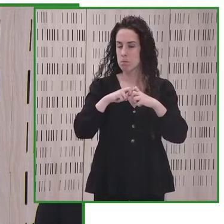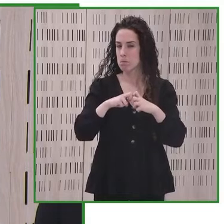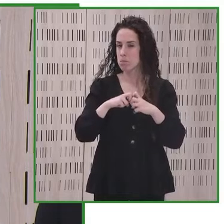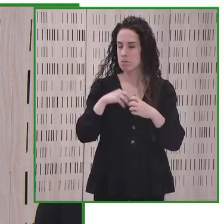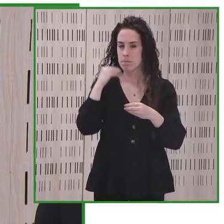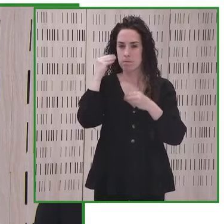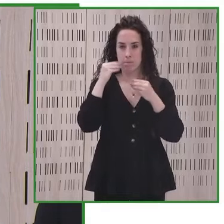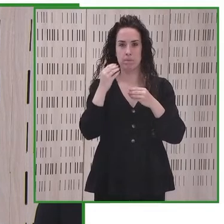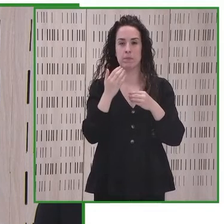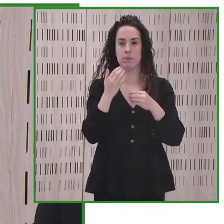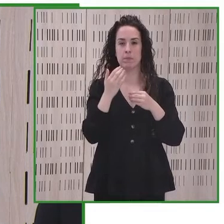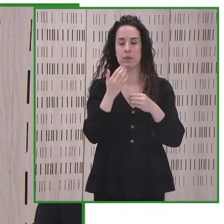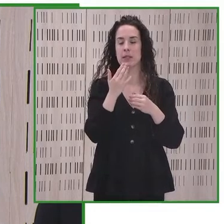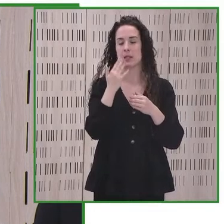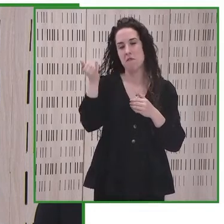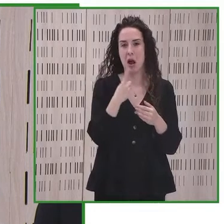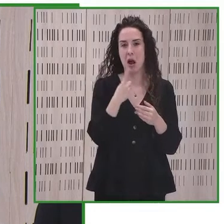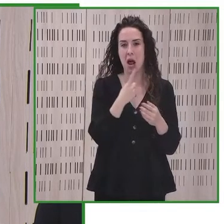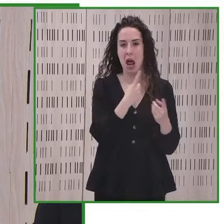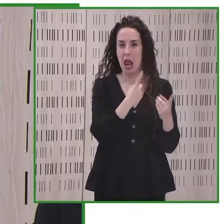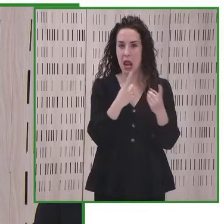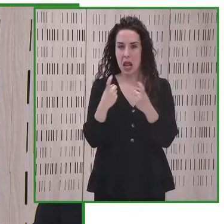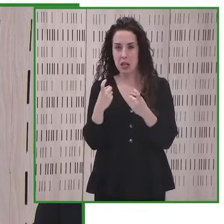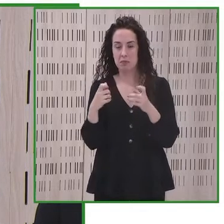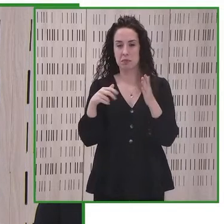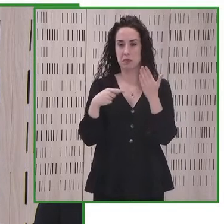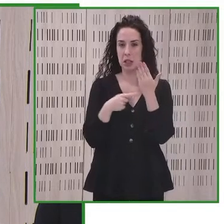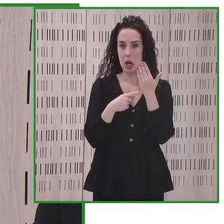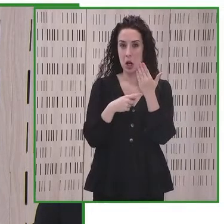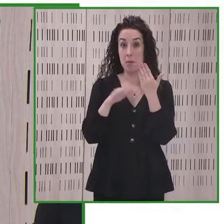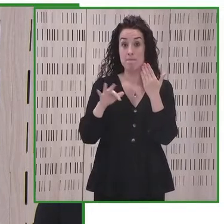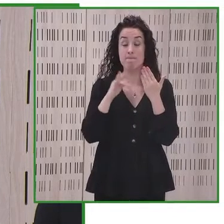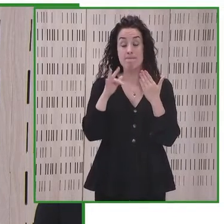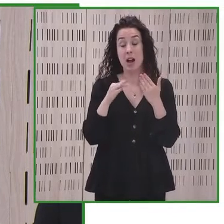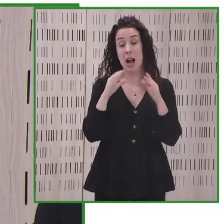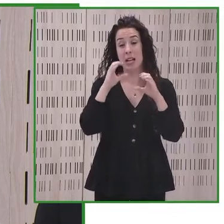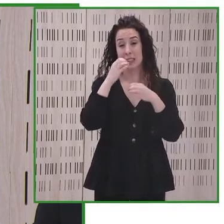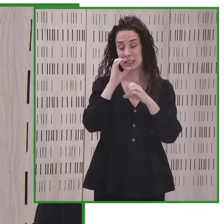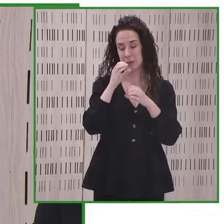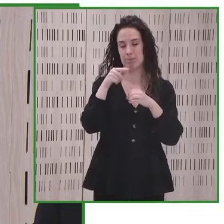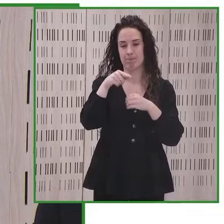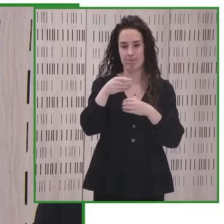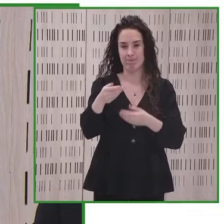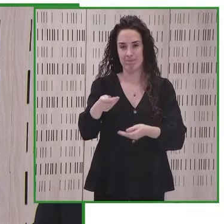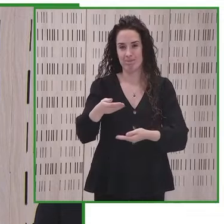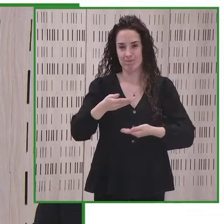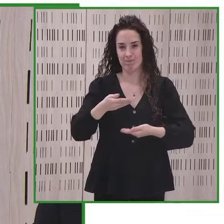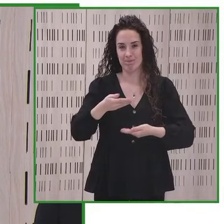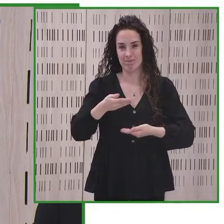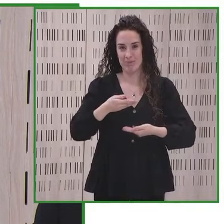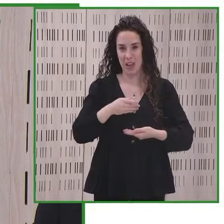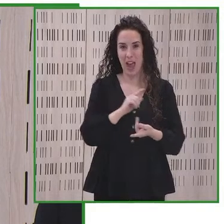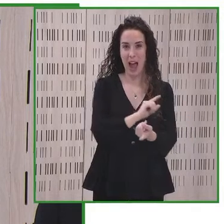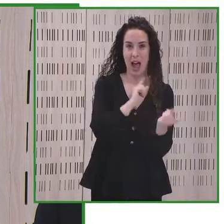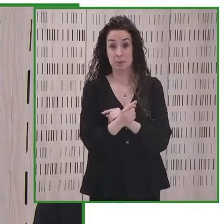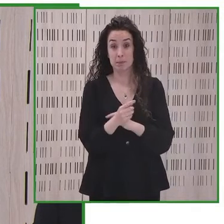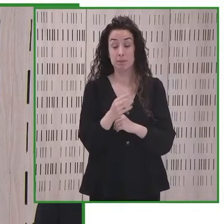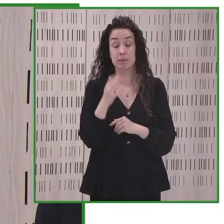cercanía a las necesidades y la tecnología y la ciencia como herramientas de cambio. Pero también,